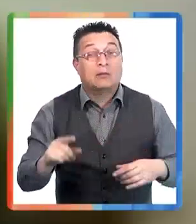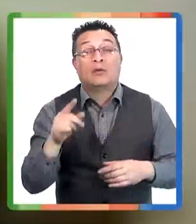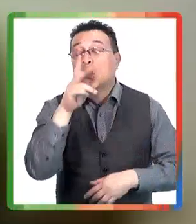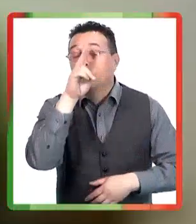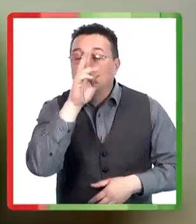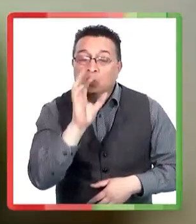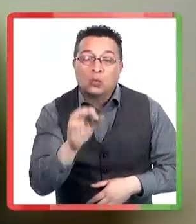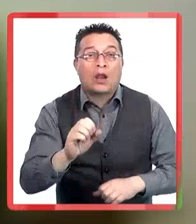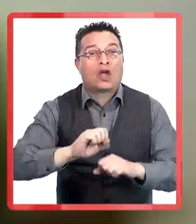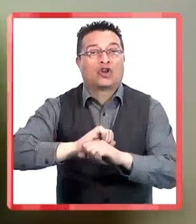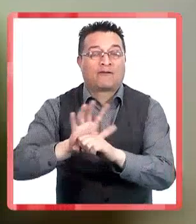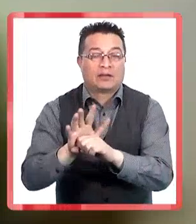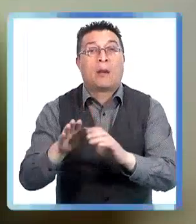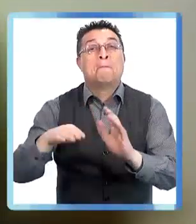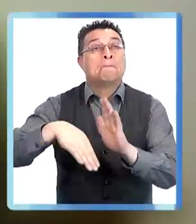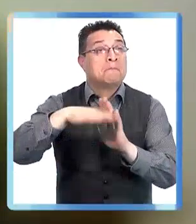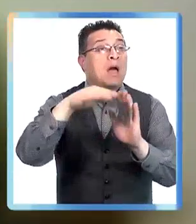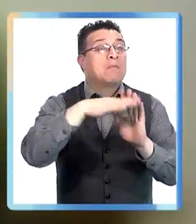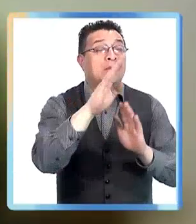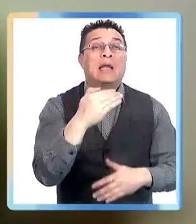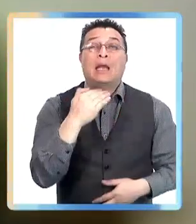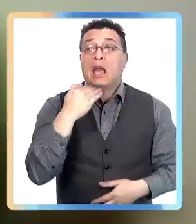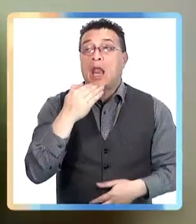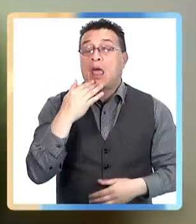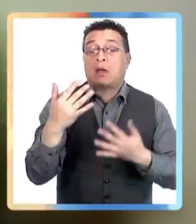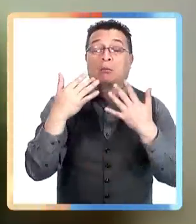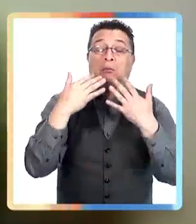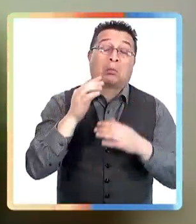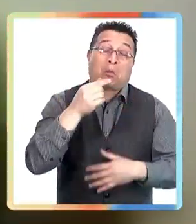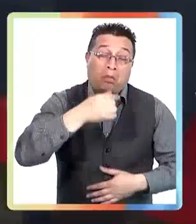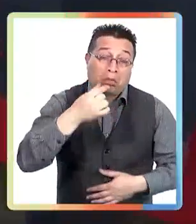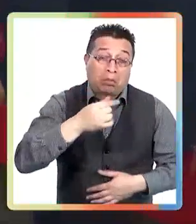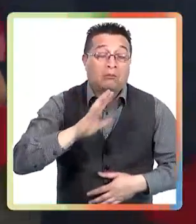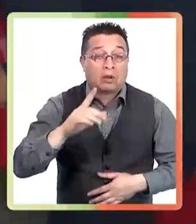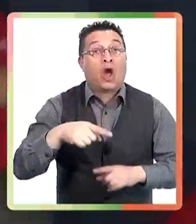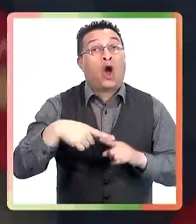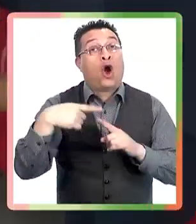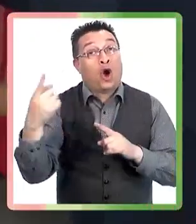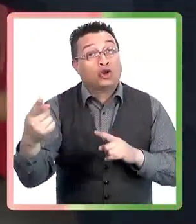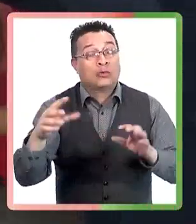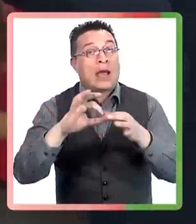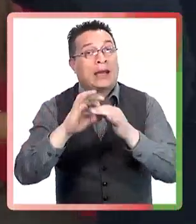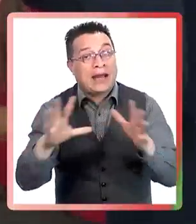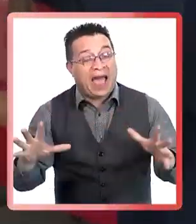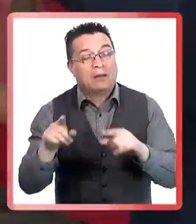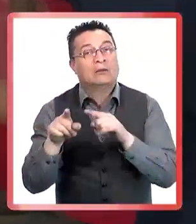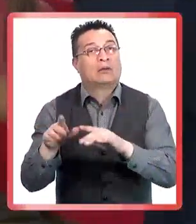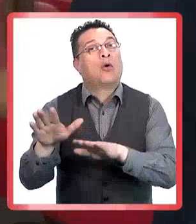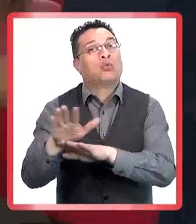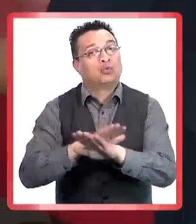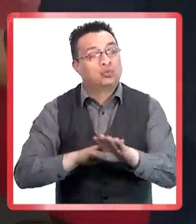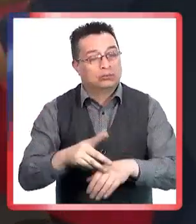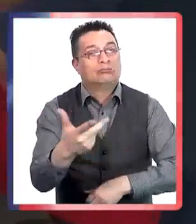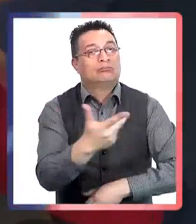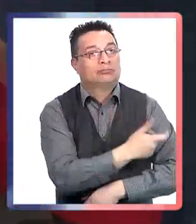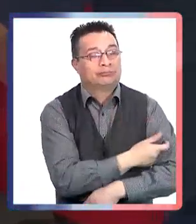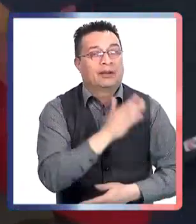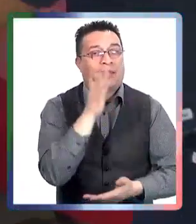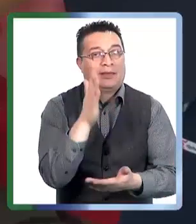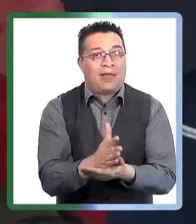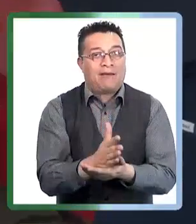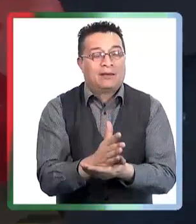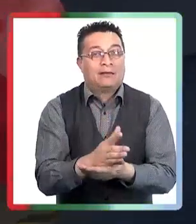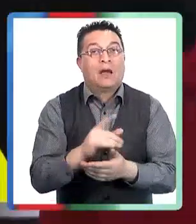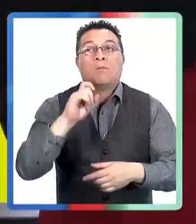PIMS y la vacuna ha demostrado disminuir la evolución al PIMS. Y segundo, por muy leve que sea, un niño con COVID,